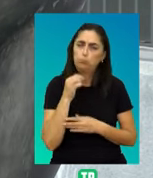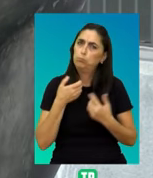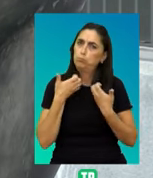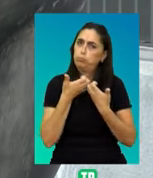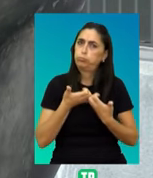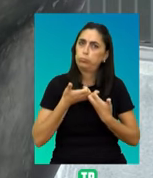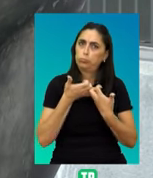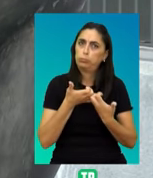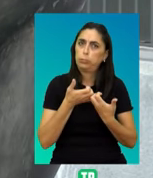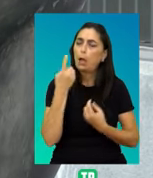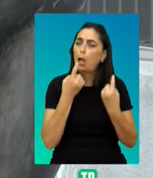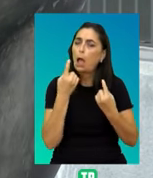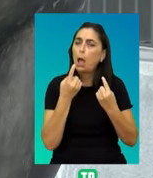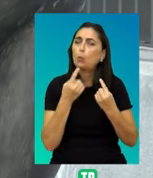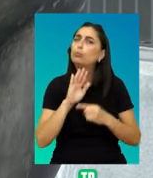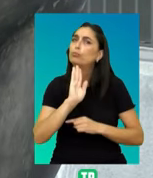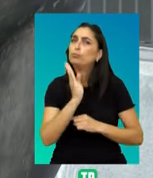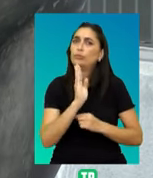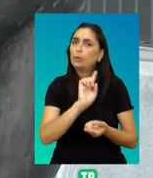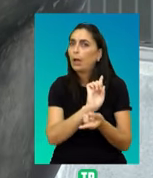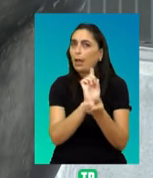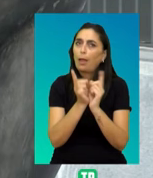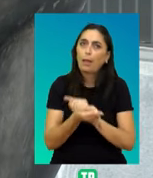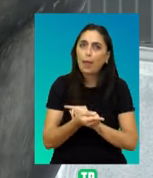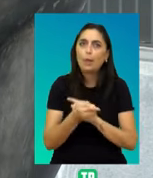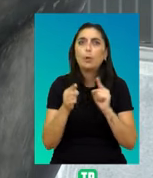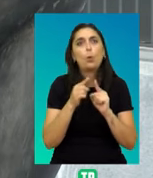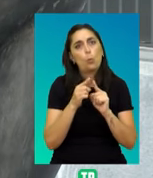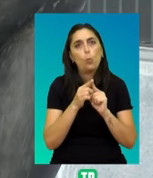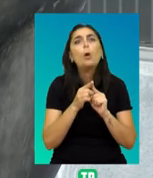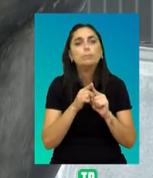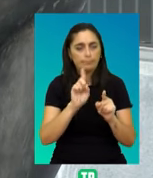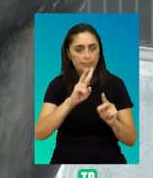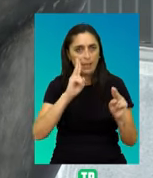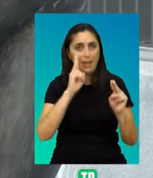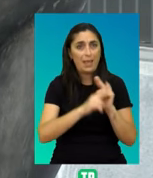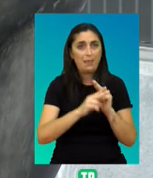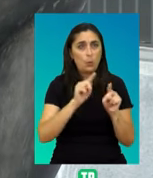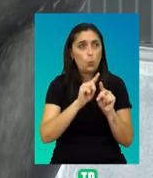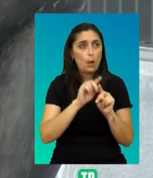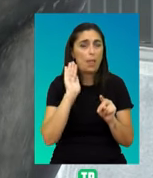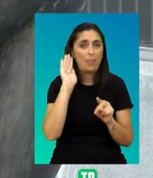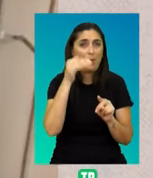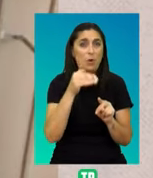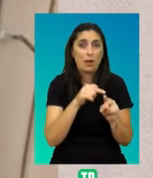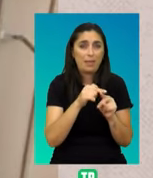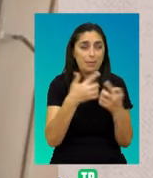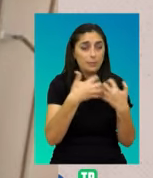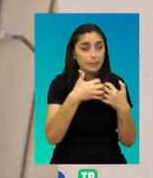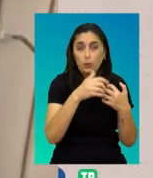algunas cosas cambian, se contrarresta nuestro impacto ambiental y se neutraliza la inoperancia de nuestras democracias oxidadas.